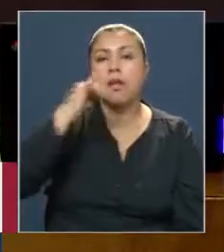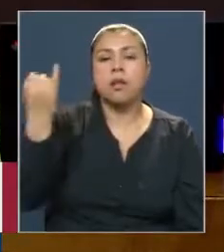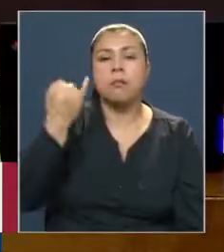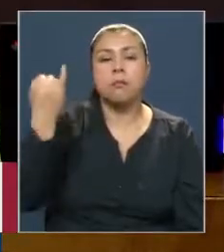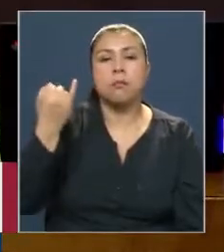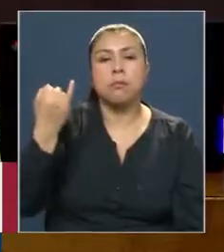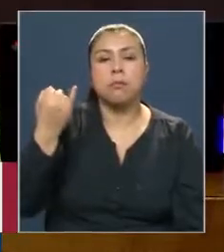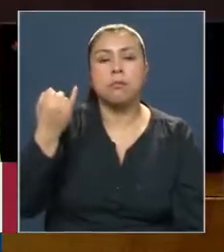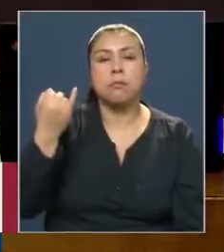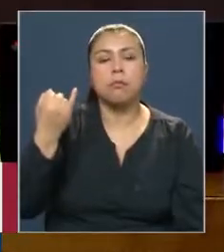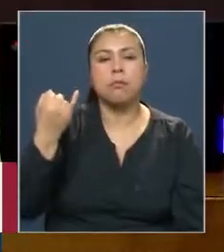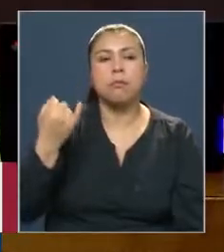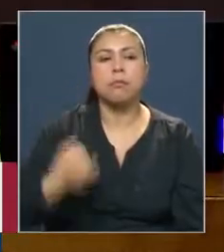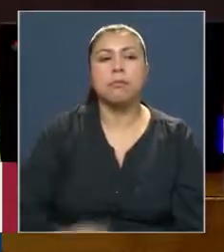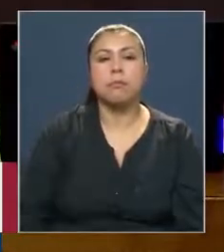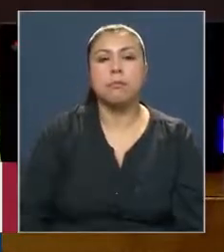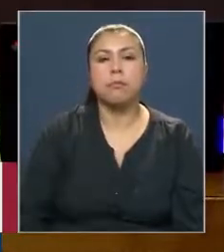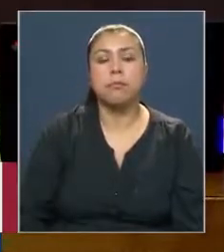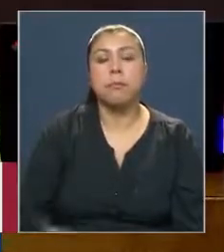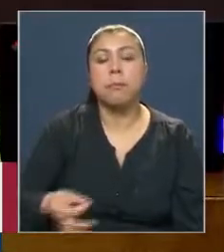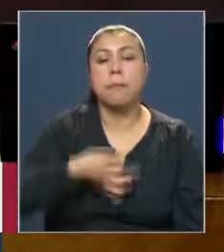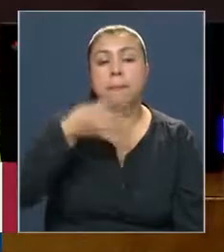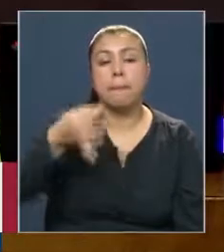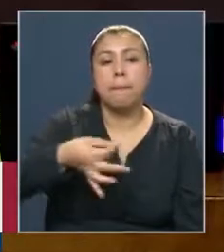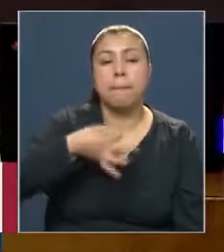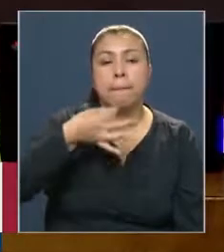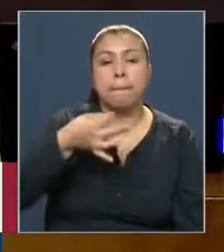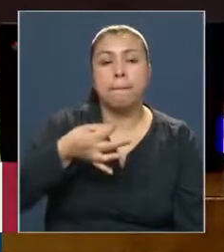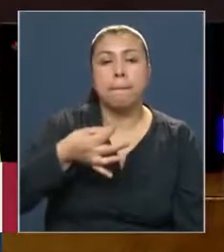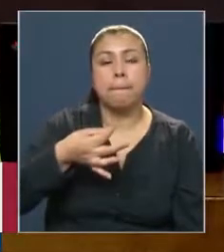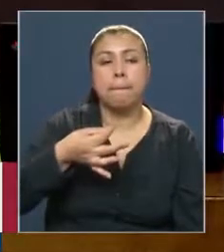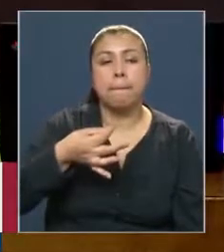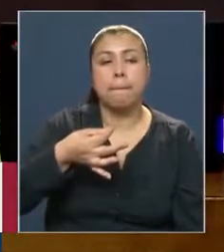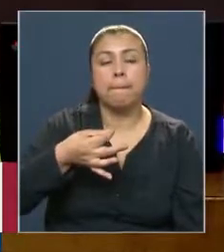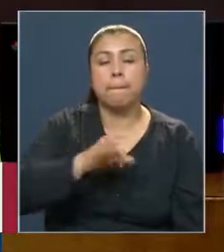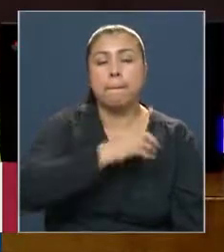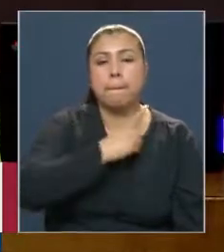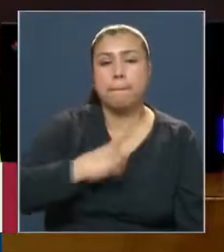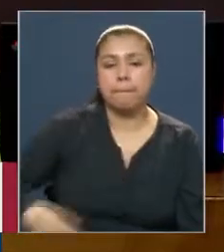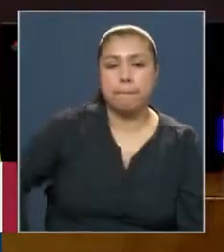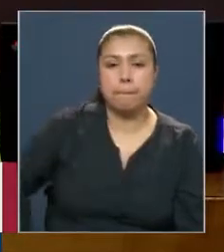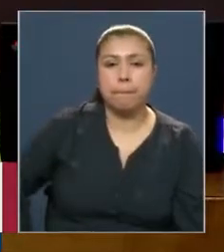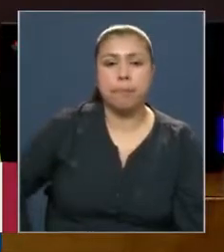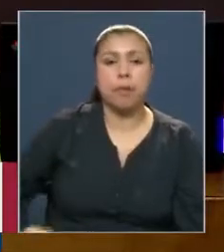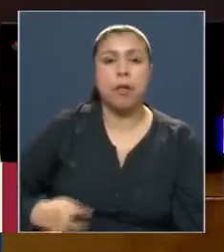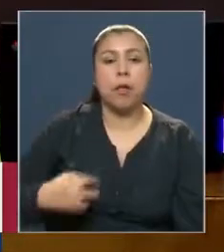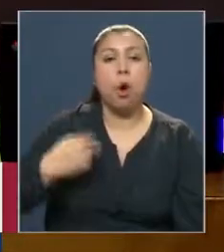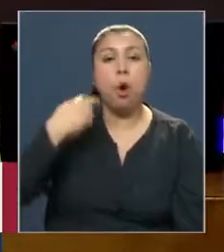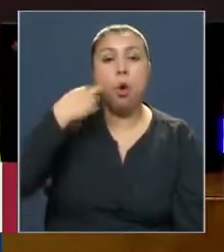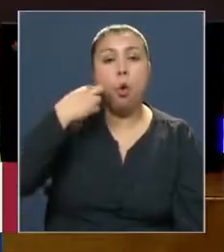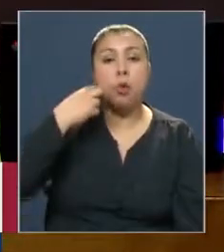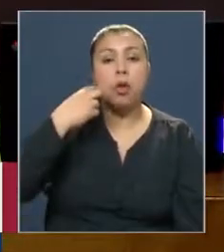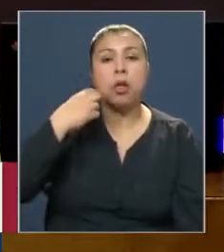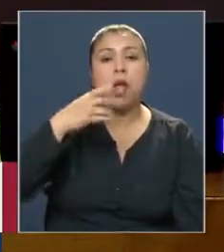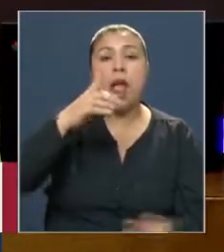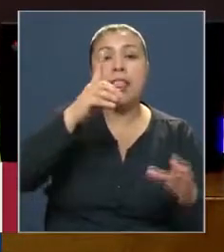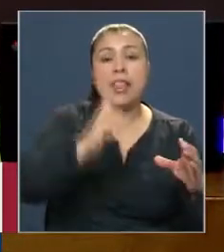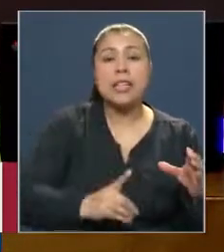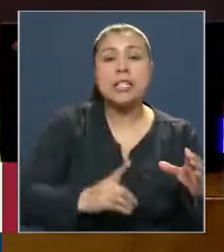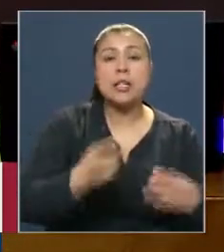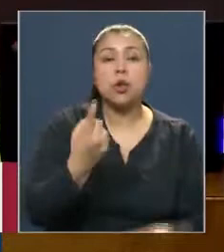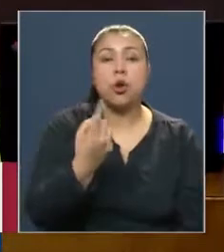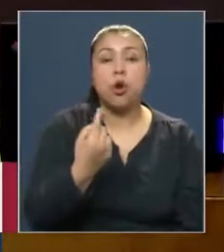y tiene la palabra el Diputado Humanista del Distrito 11